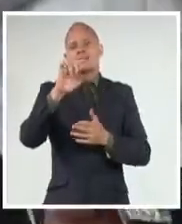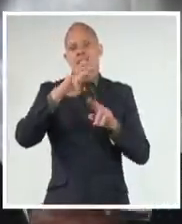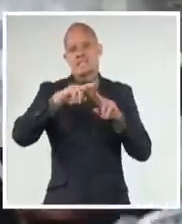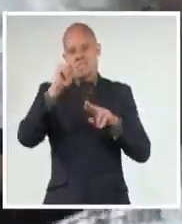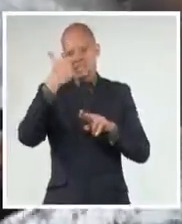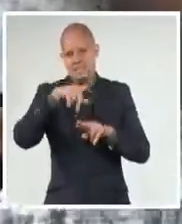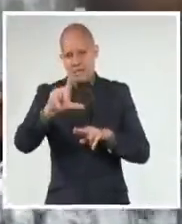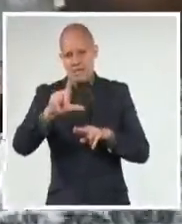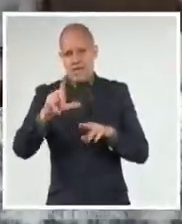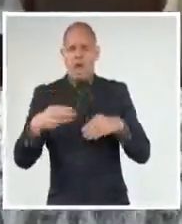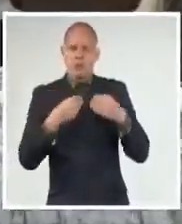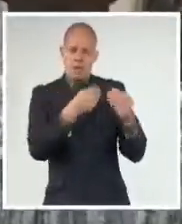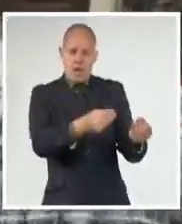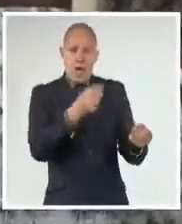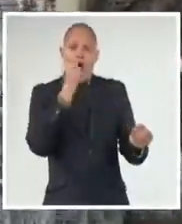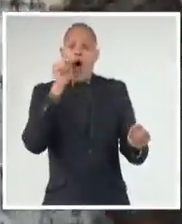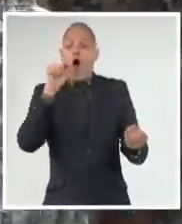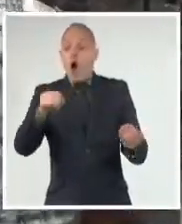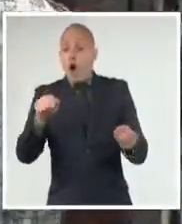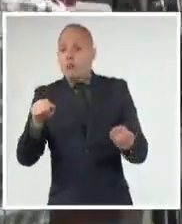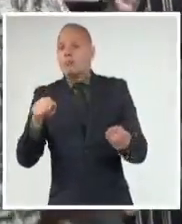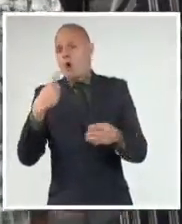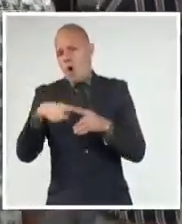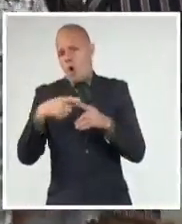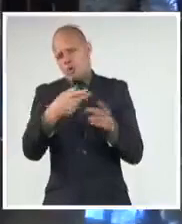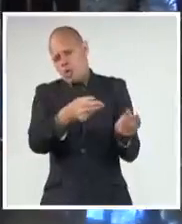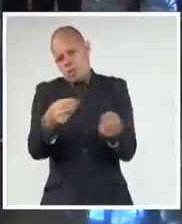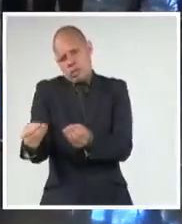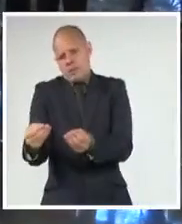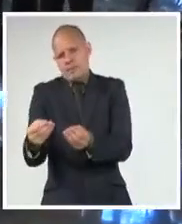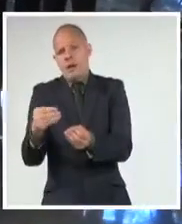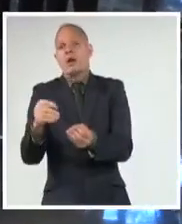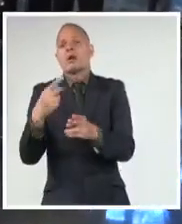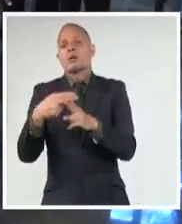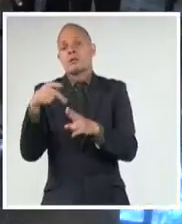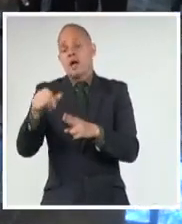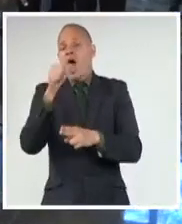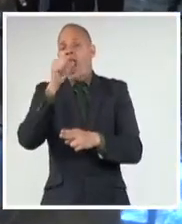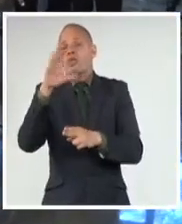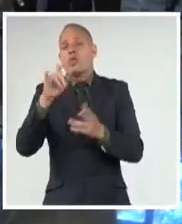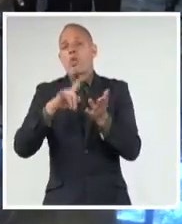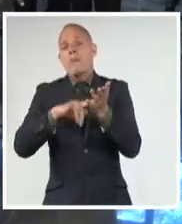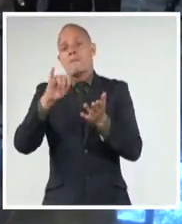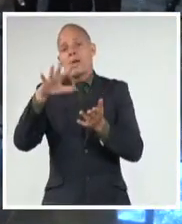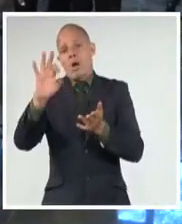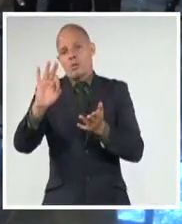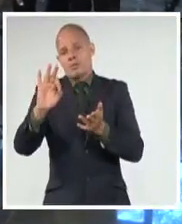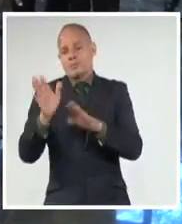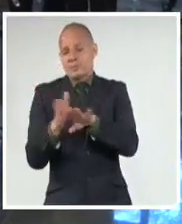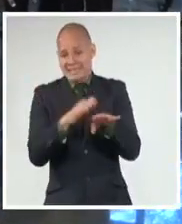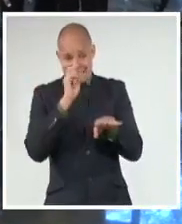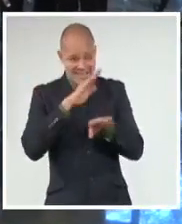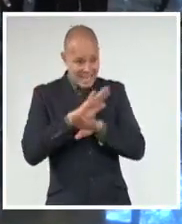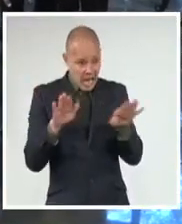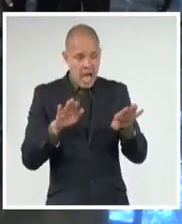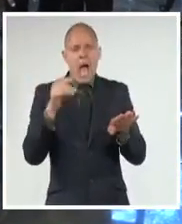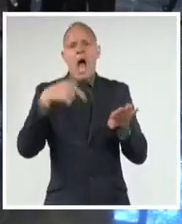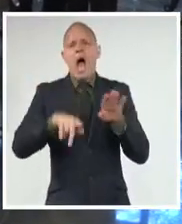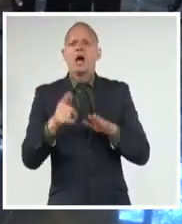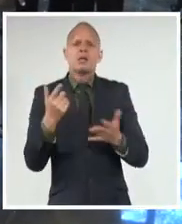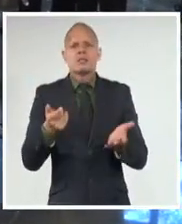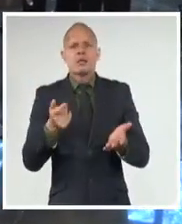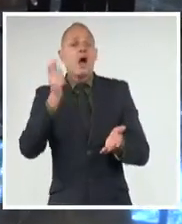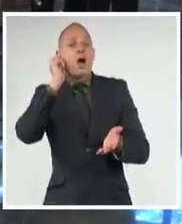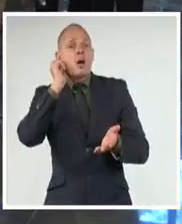del Consejo de Iglesias de Cuba, Joel Ortega Dópico. Al finalizar, unidos en el canto y la oración, los líderes ecuménicos